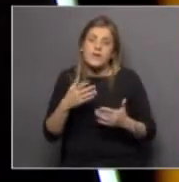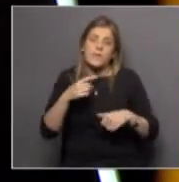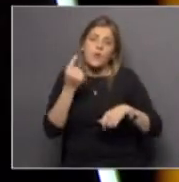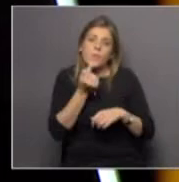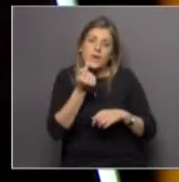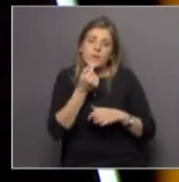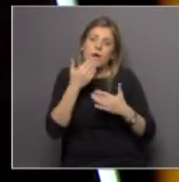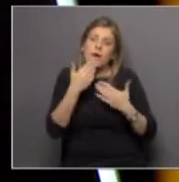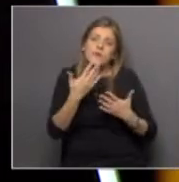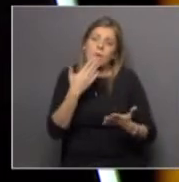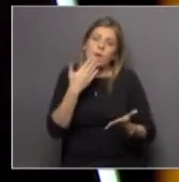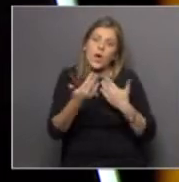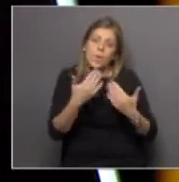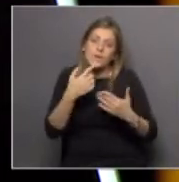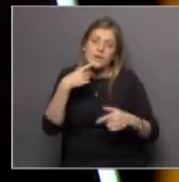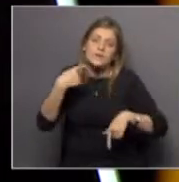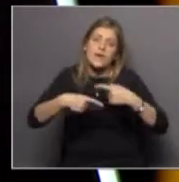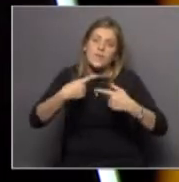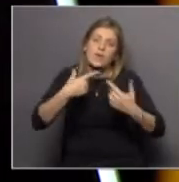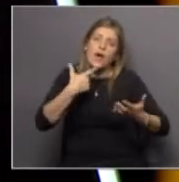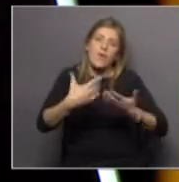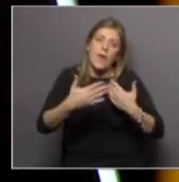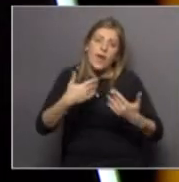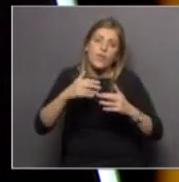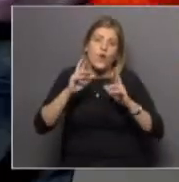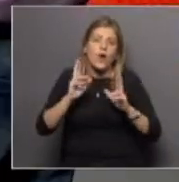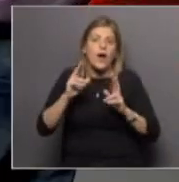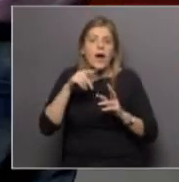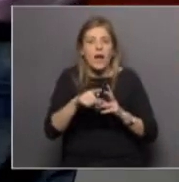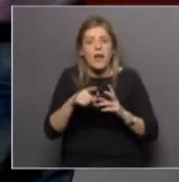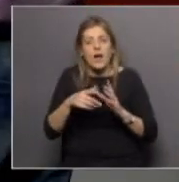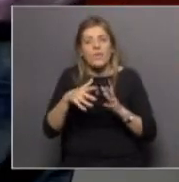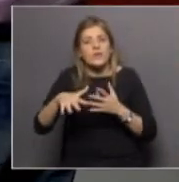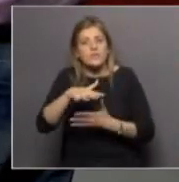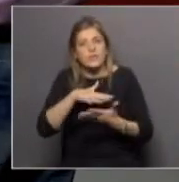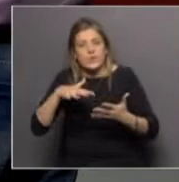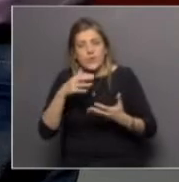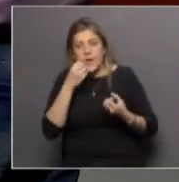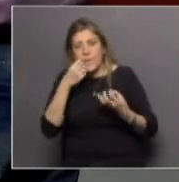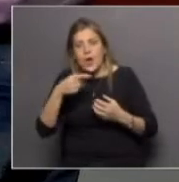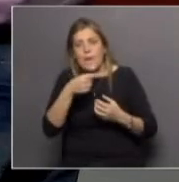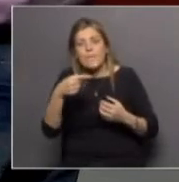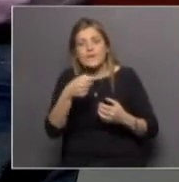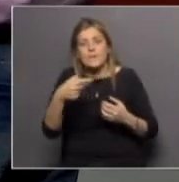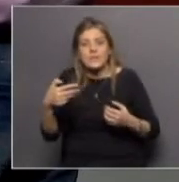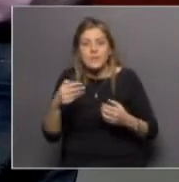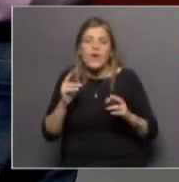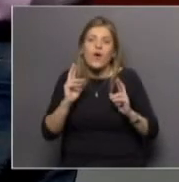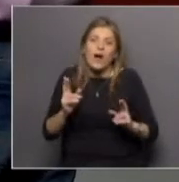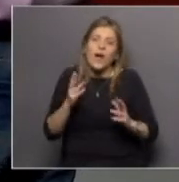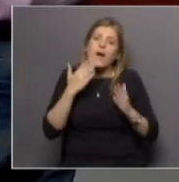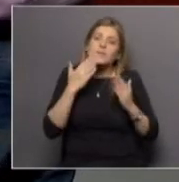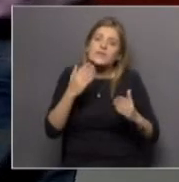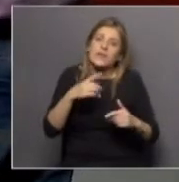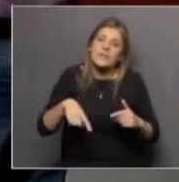minutos esta conversación y bueno seguiremos hablando ojalá que con un escenario más alentador todavía en las próximas semanas muchas gracias